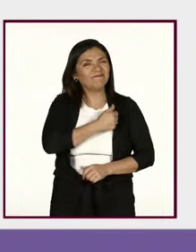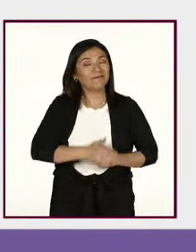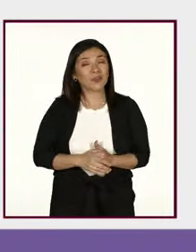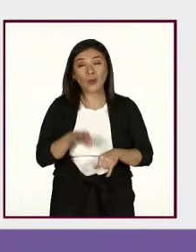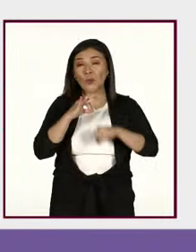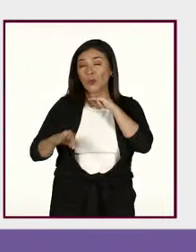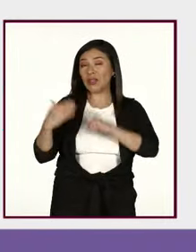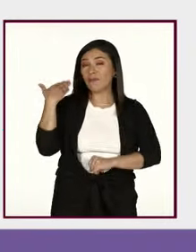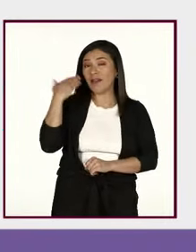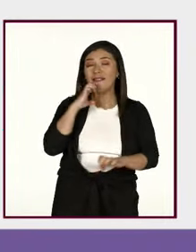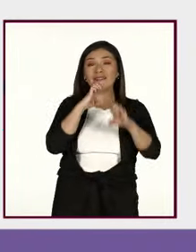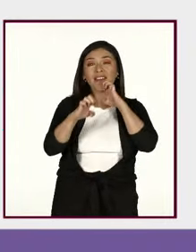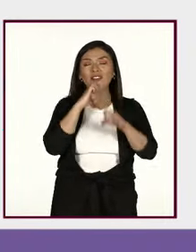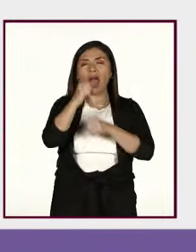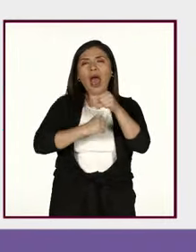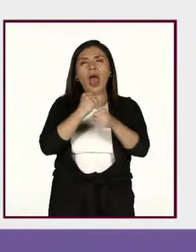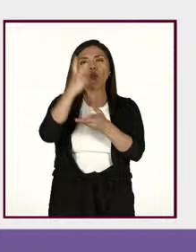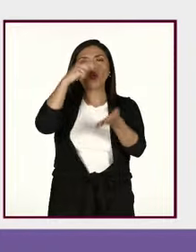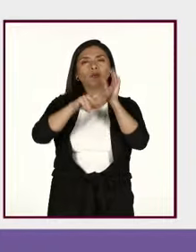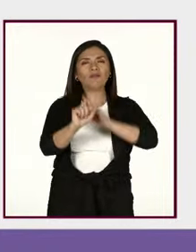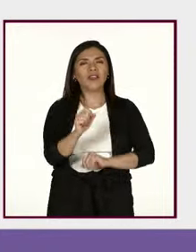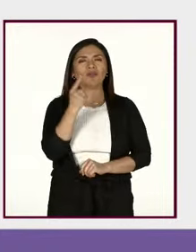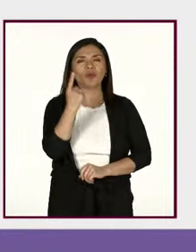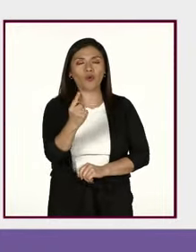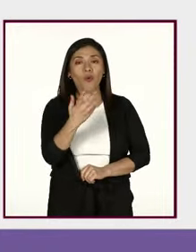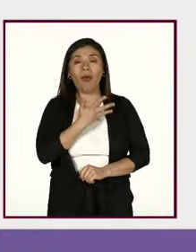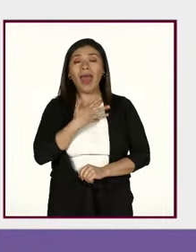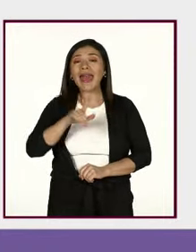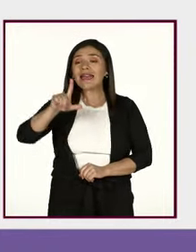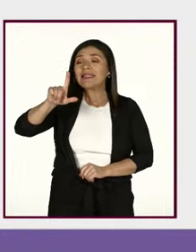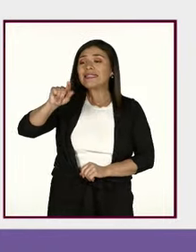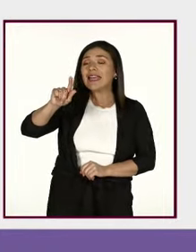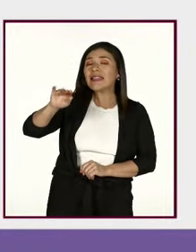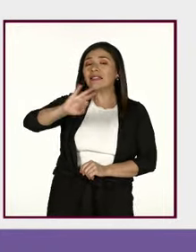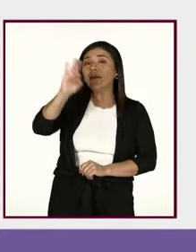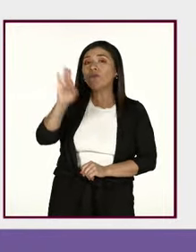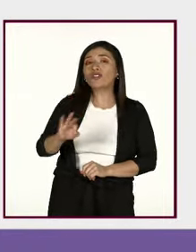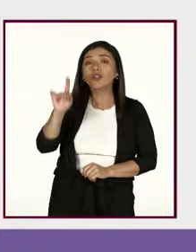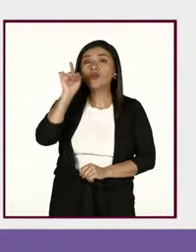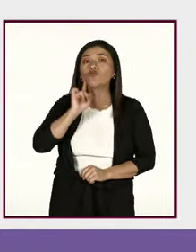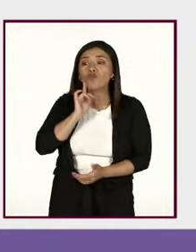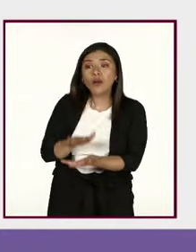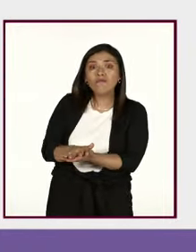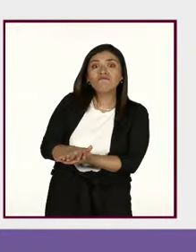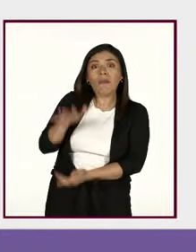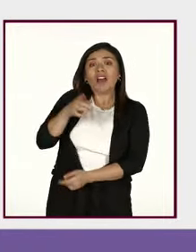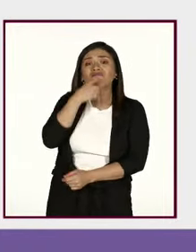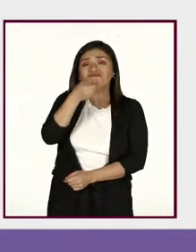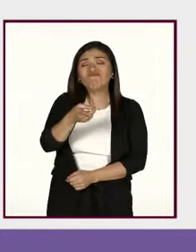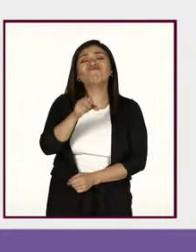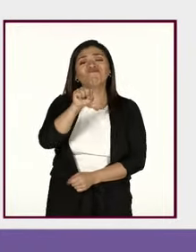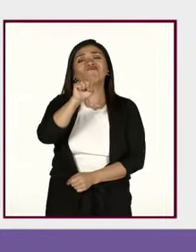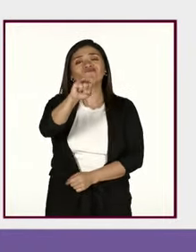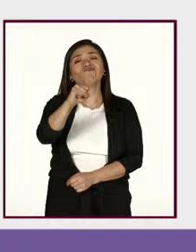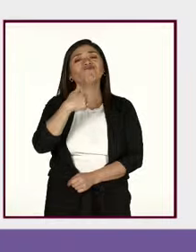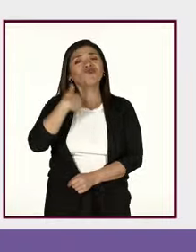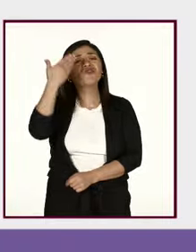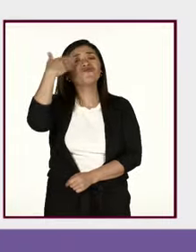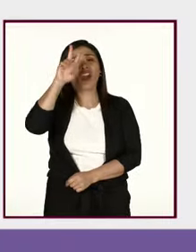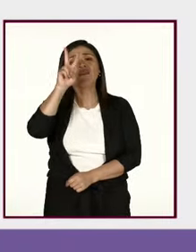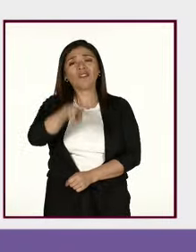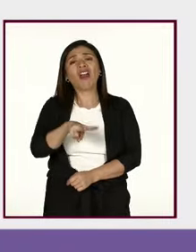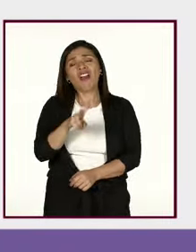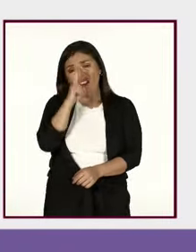última encuesta, la del 2021, 70% de las mujeres dijeron haber vivido algún